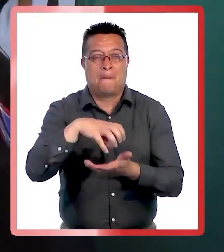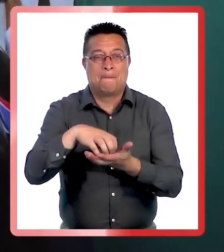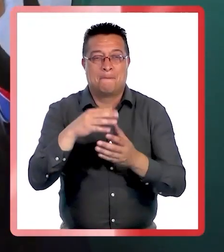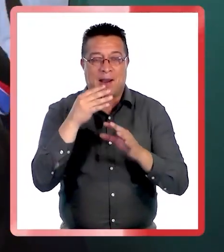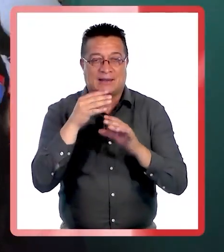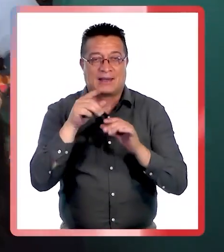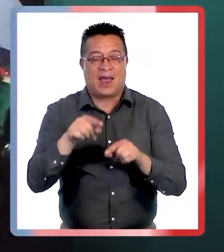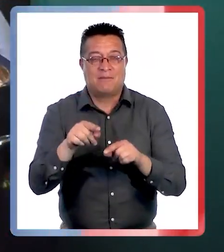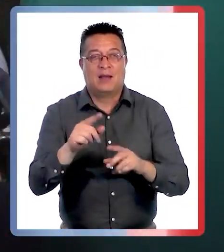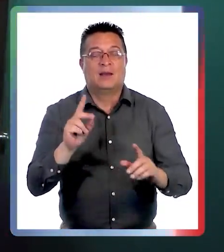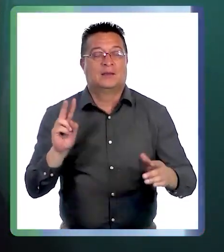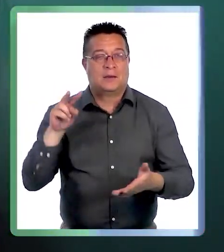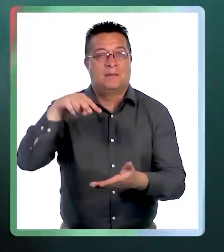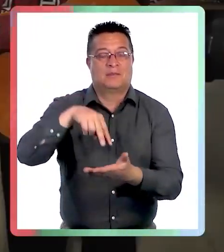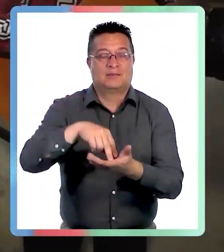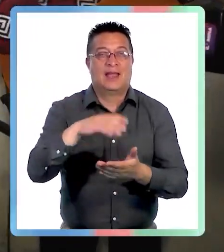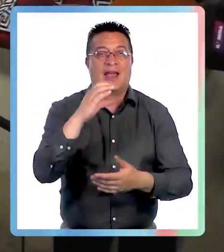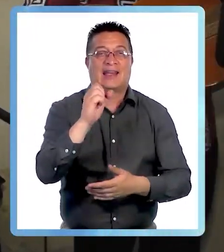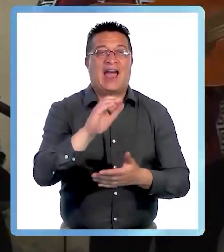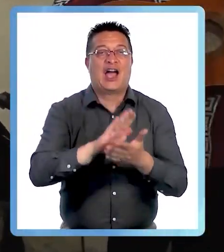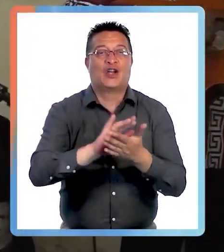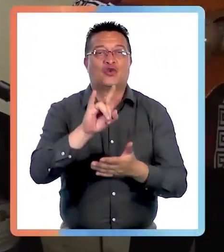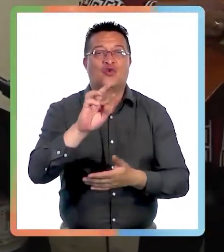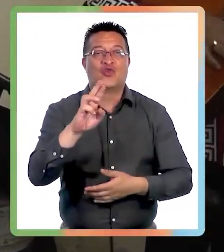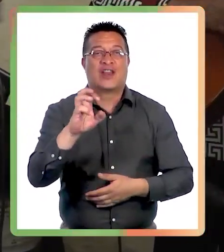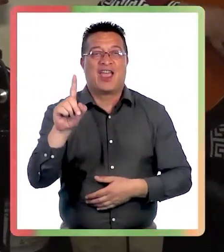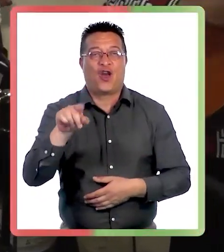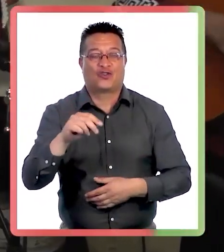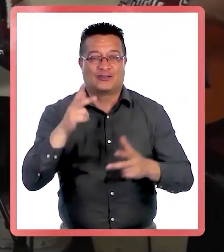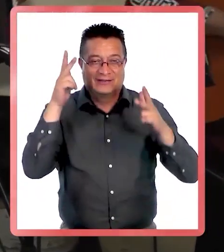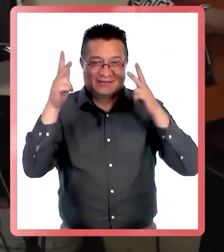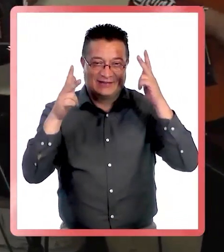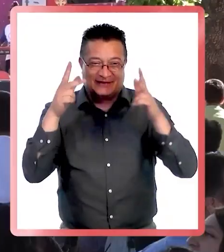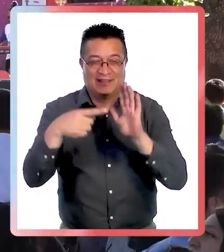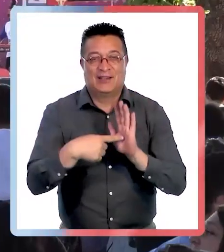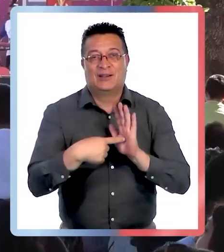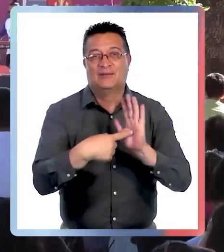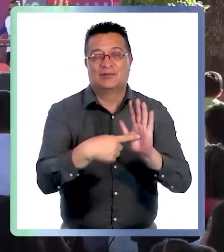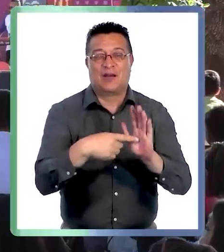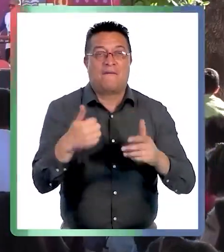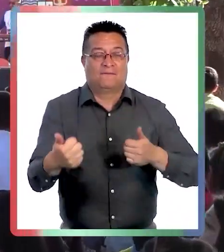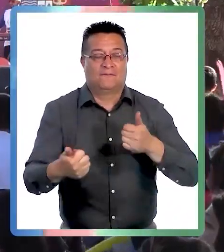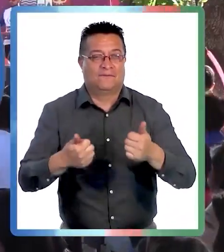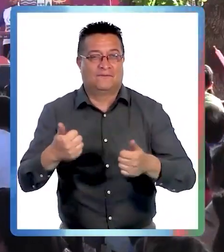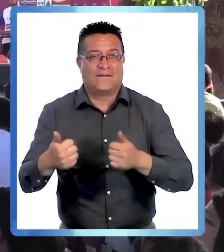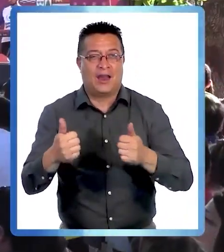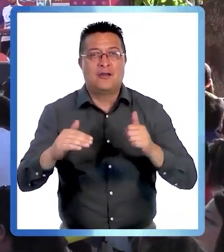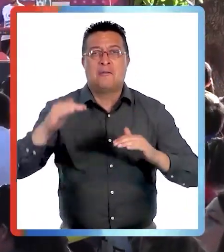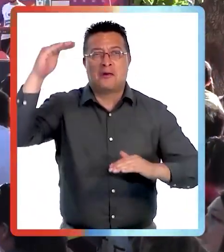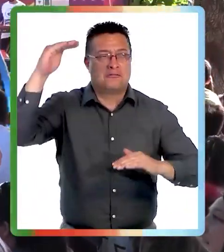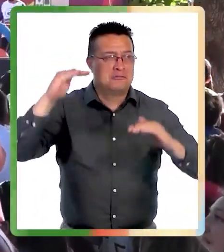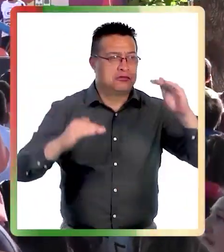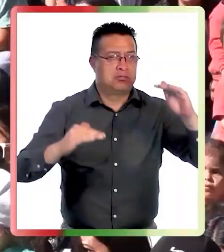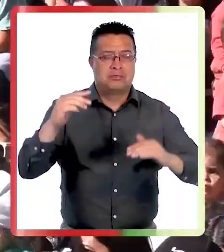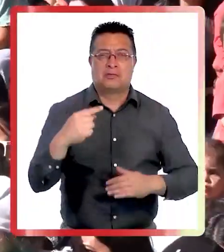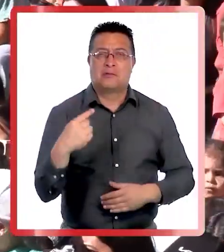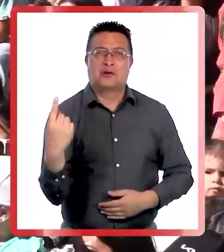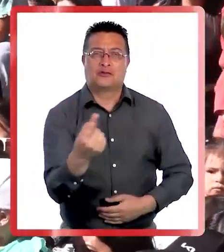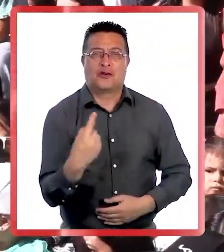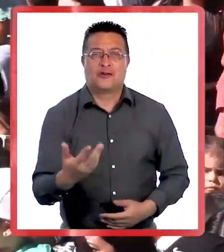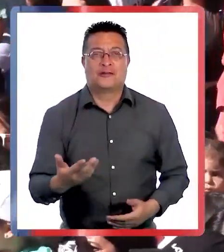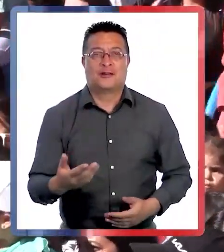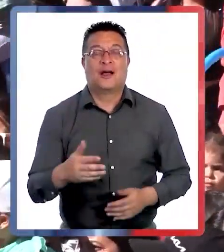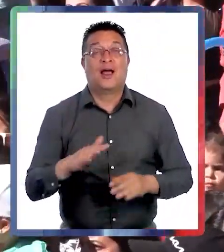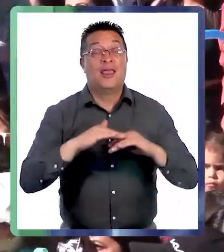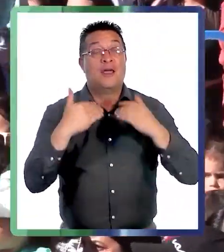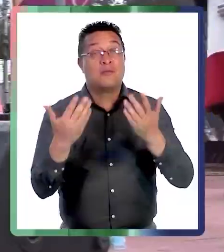Armas con la presencia de Cachureos y todos sus personajes que hicieron bailar a grandes y chicos para